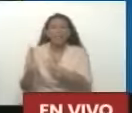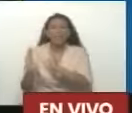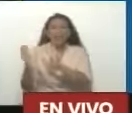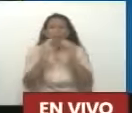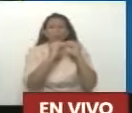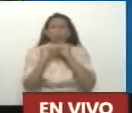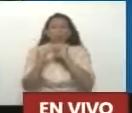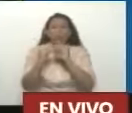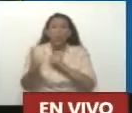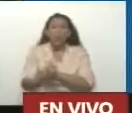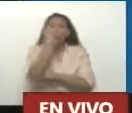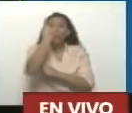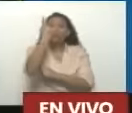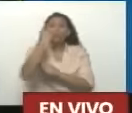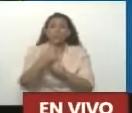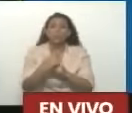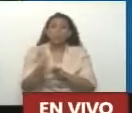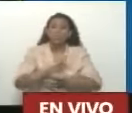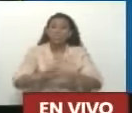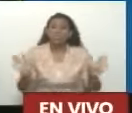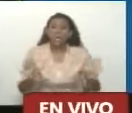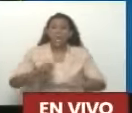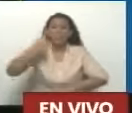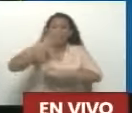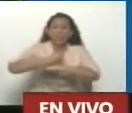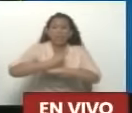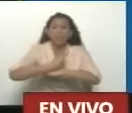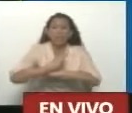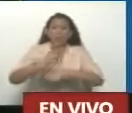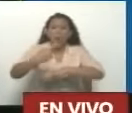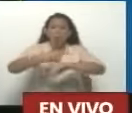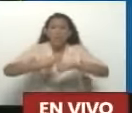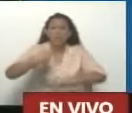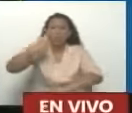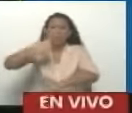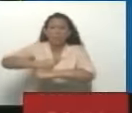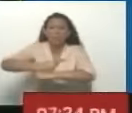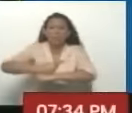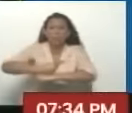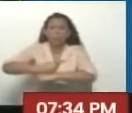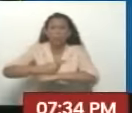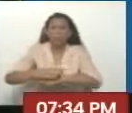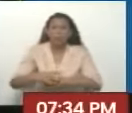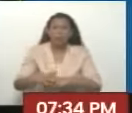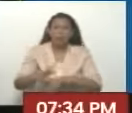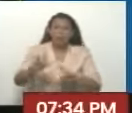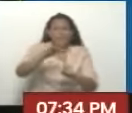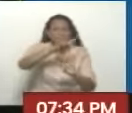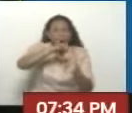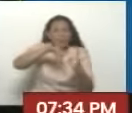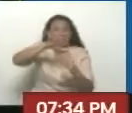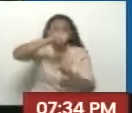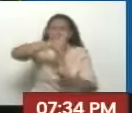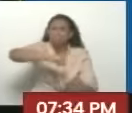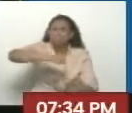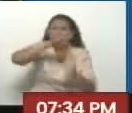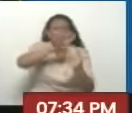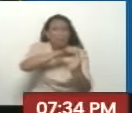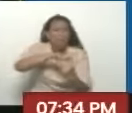Candidato único Dictadura La manipulación Siempre la manipulación